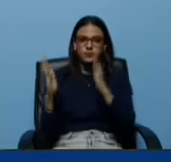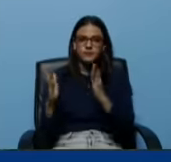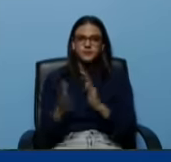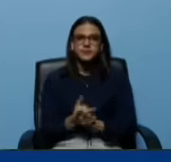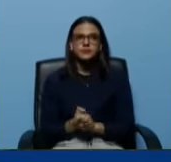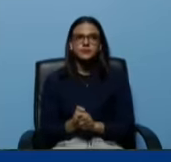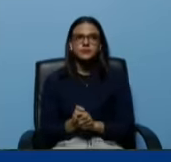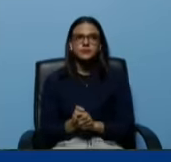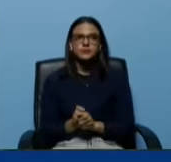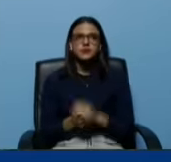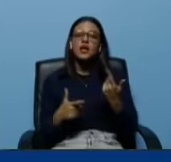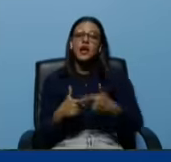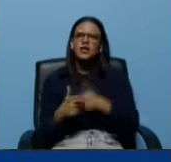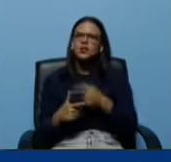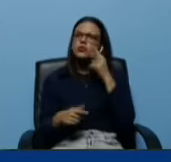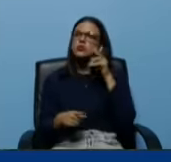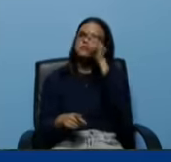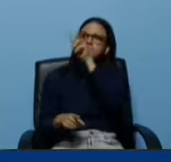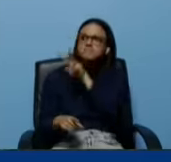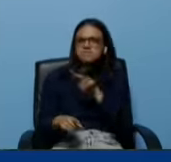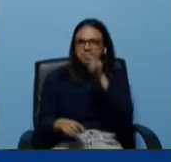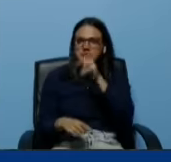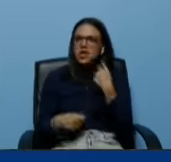parece que te gusta ser presidente.